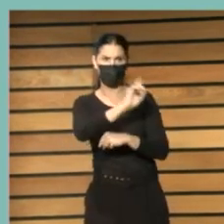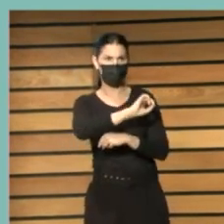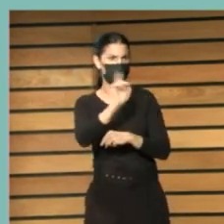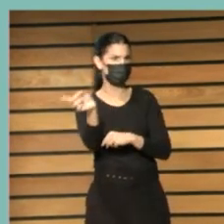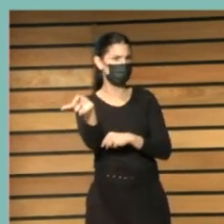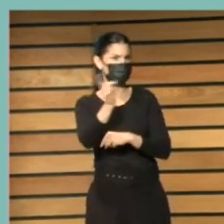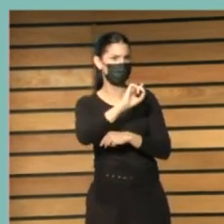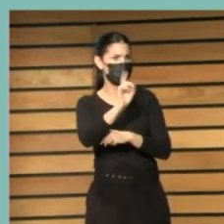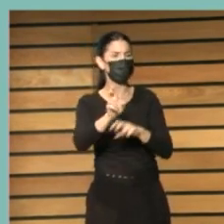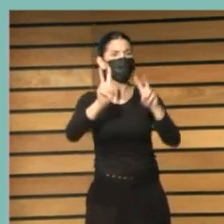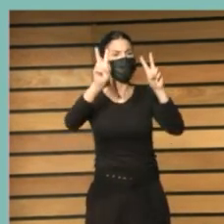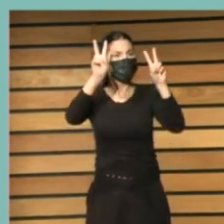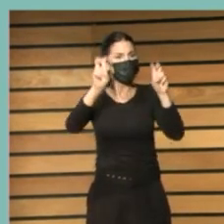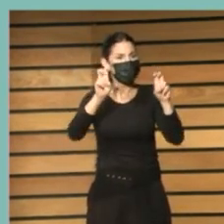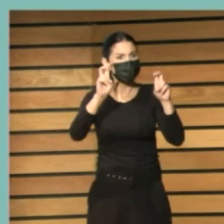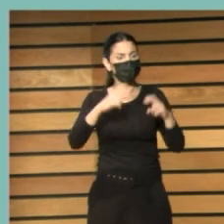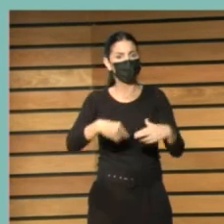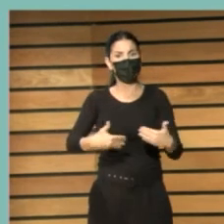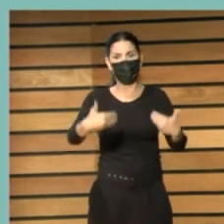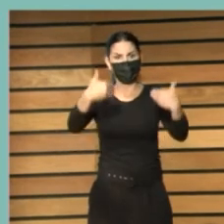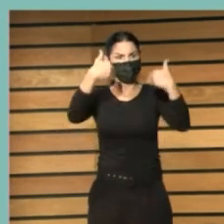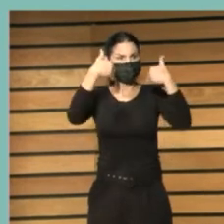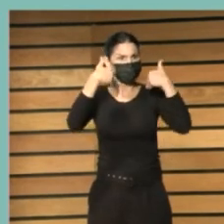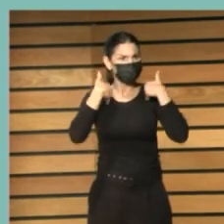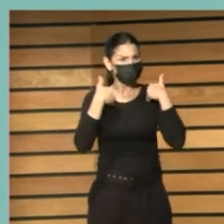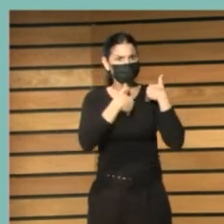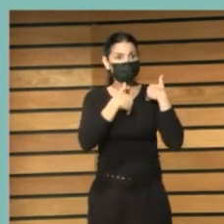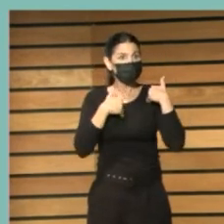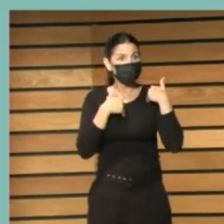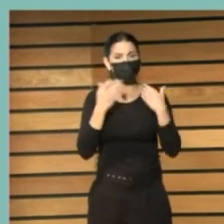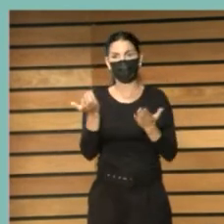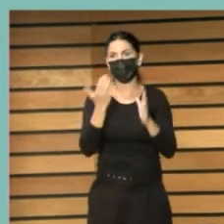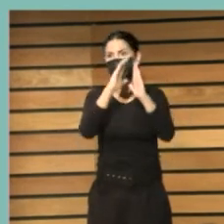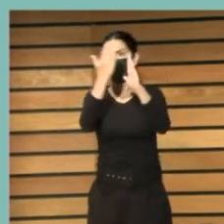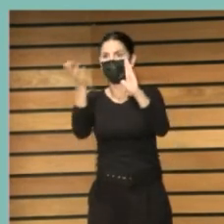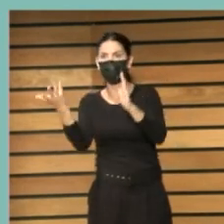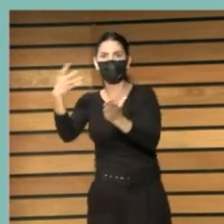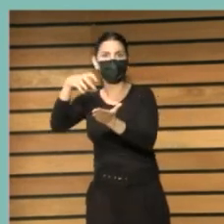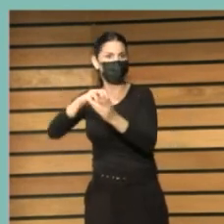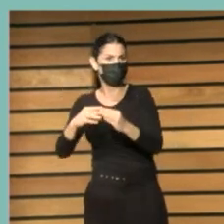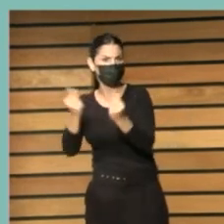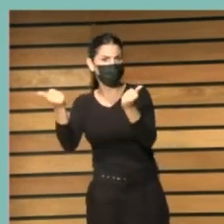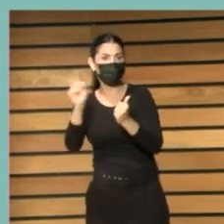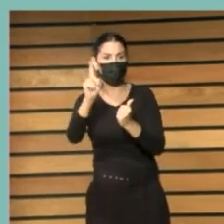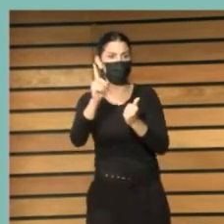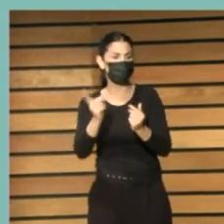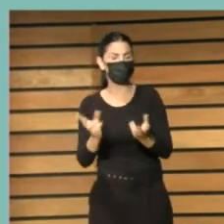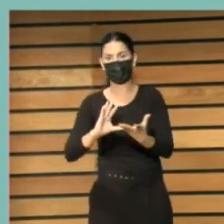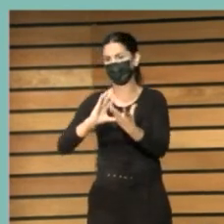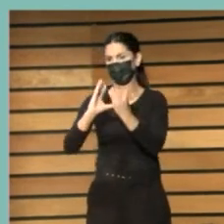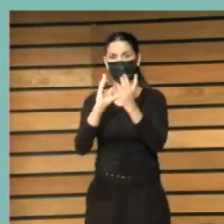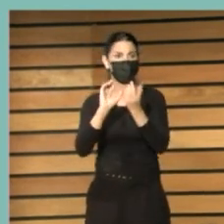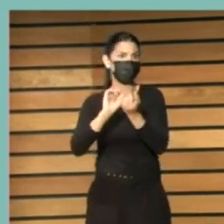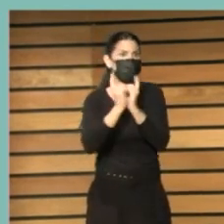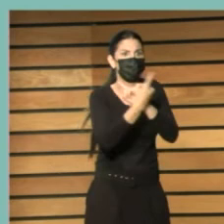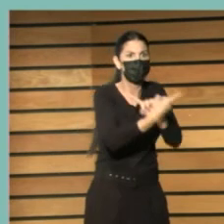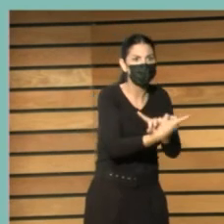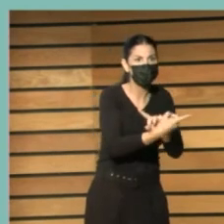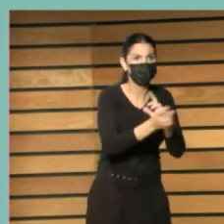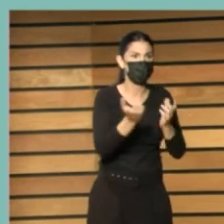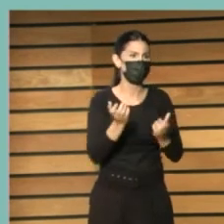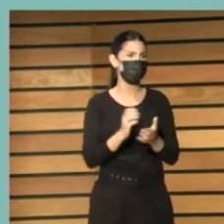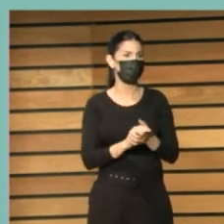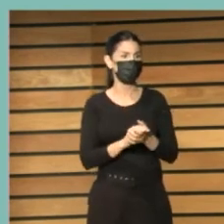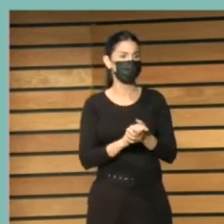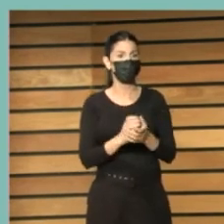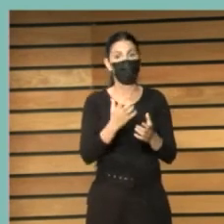el papel de la biblioteca no desaparecerá cambiaremos nos organizaremos a lo mejor de otra manera es decir pasamos de